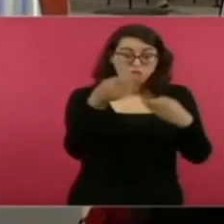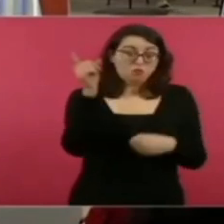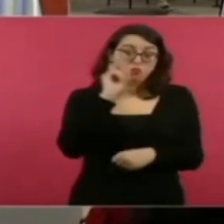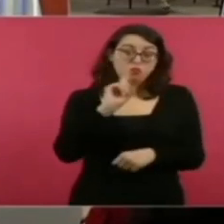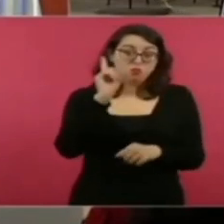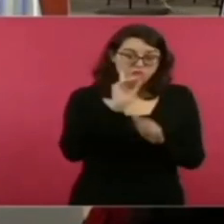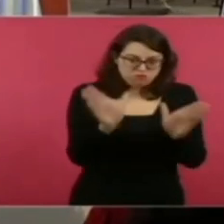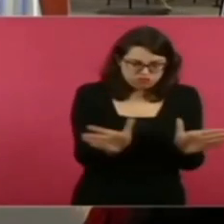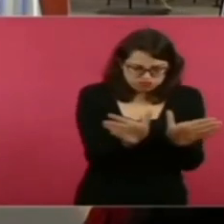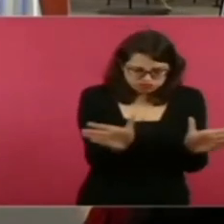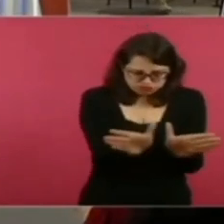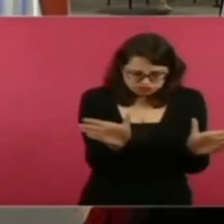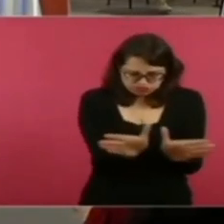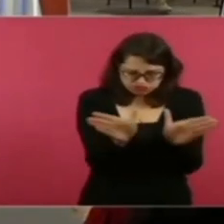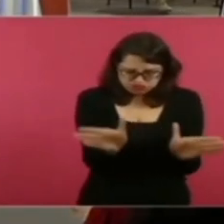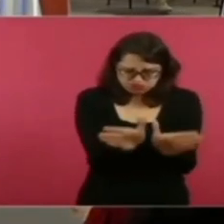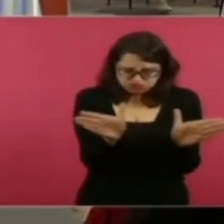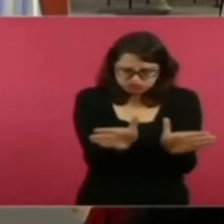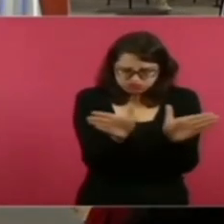no es igual